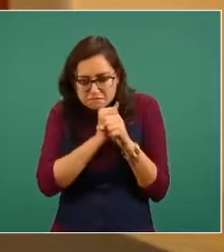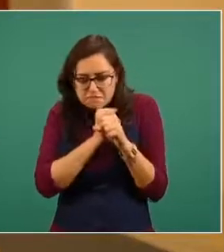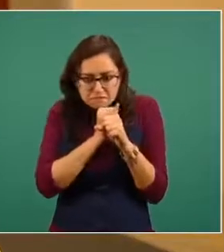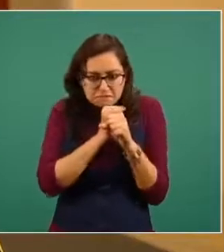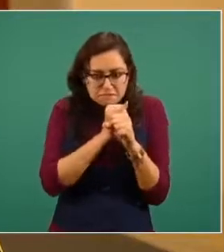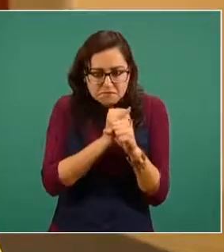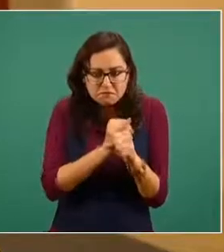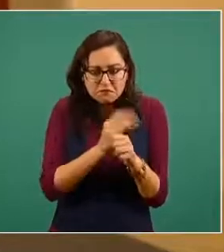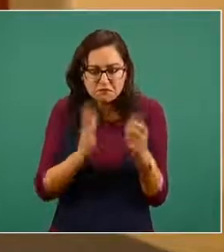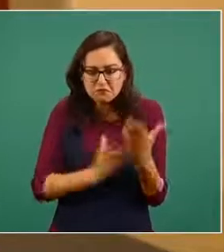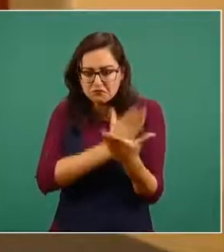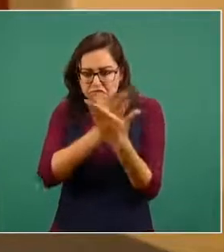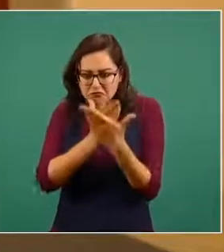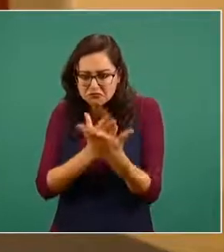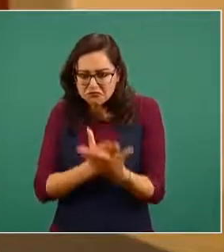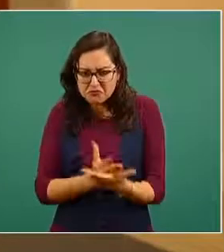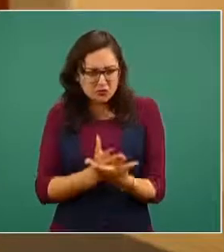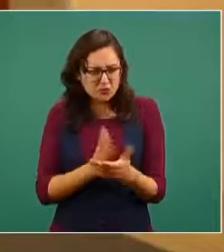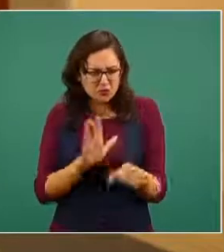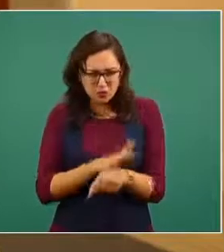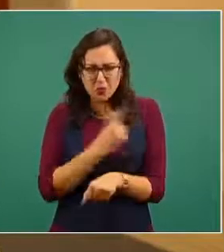sin sustento, sin pruebas.